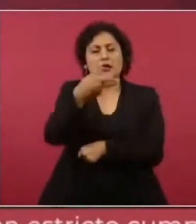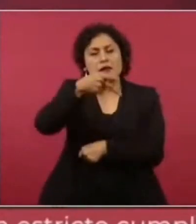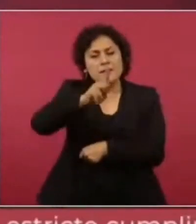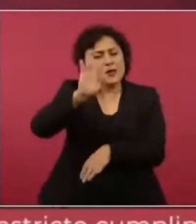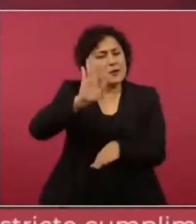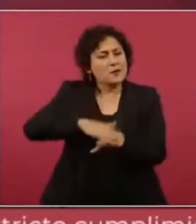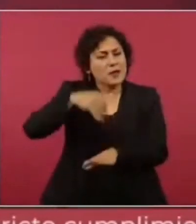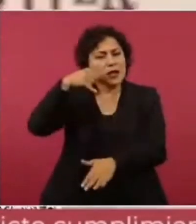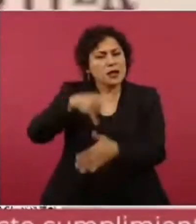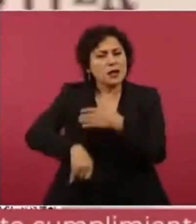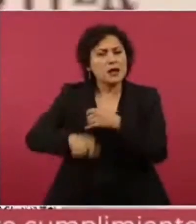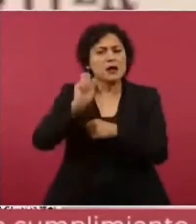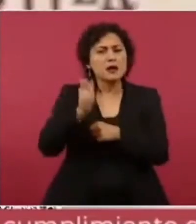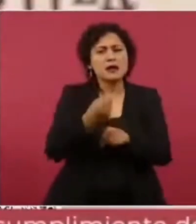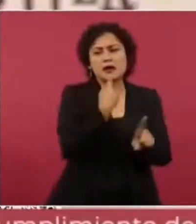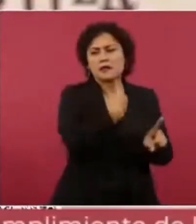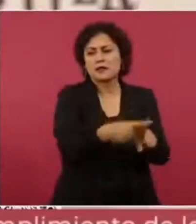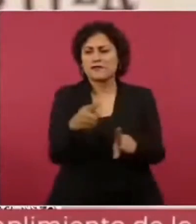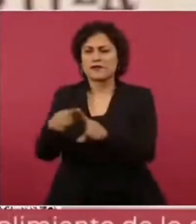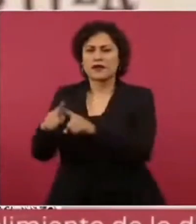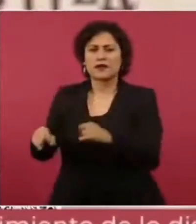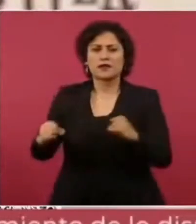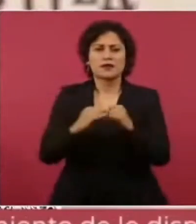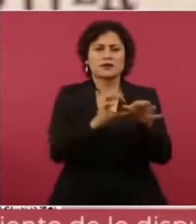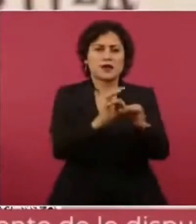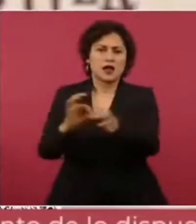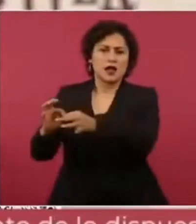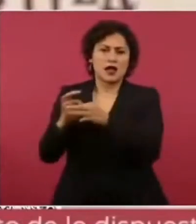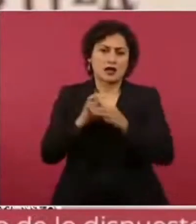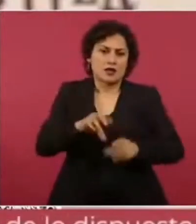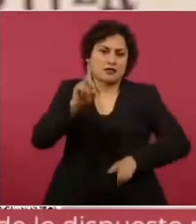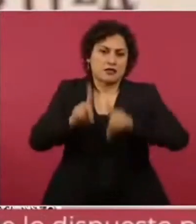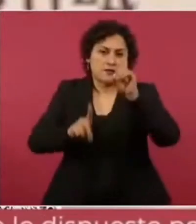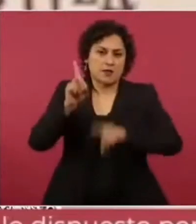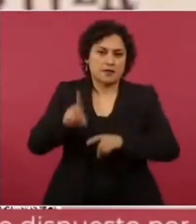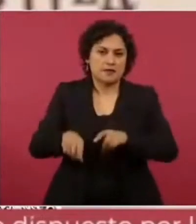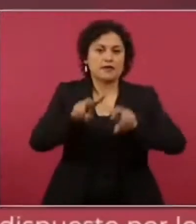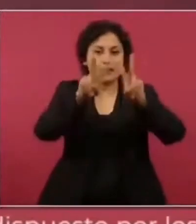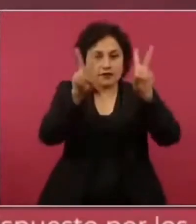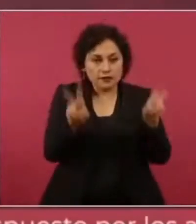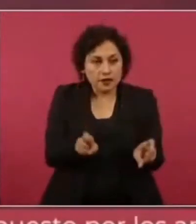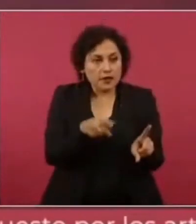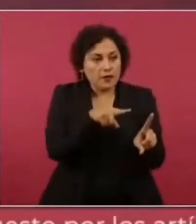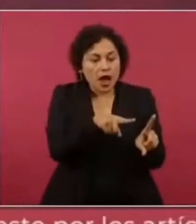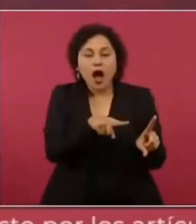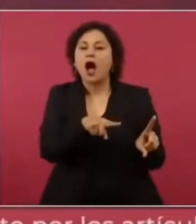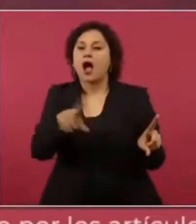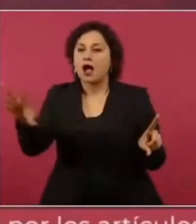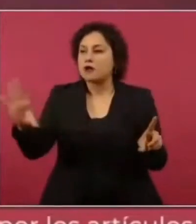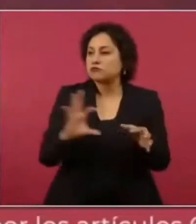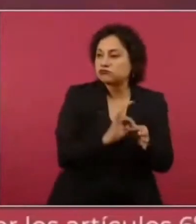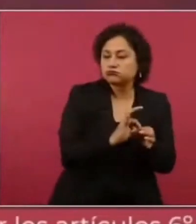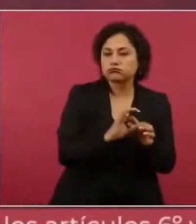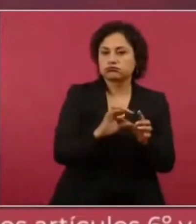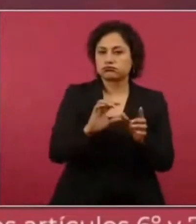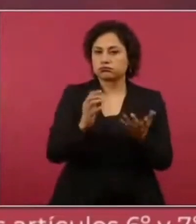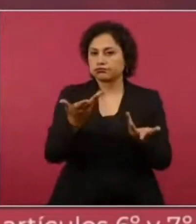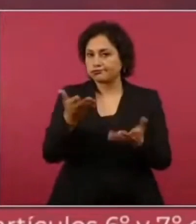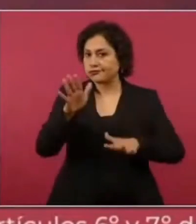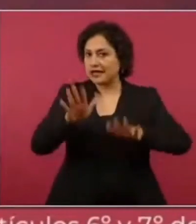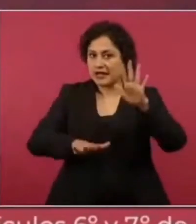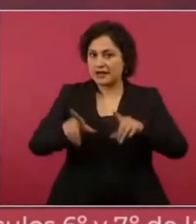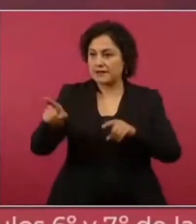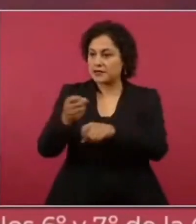las diversas instancias, dependiendo del tipo de atención y de cada una de las situaciones, pues a veces intervenimos la